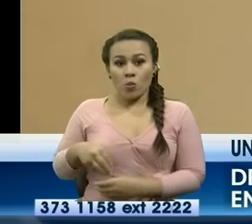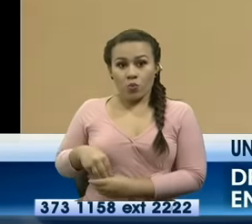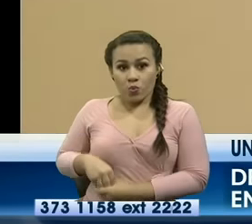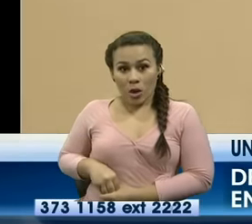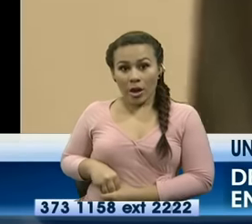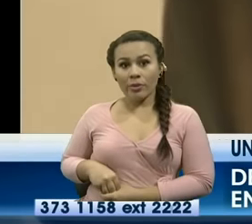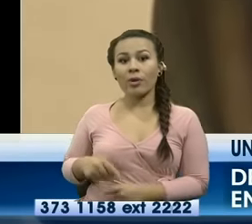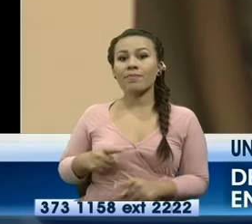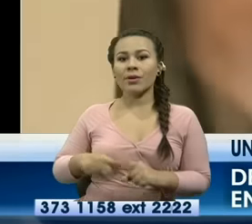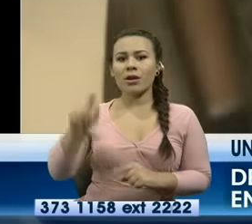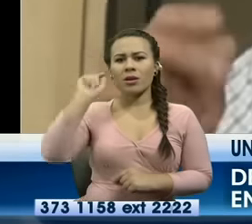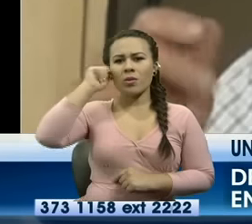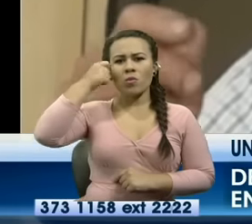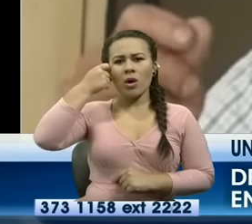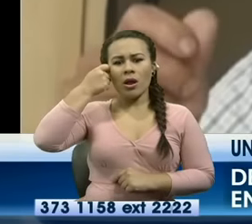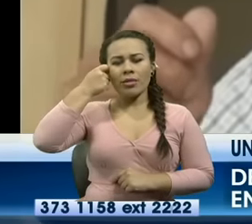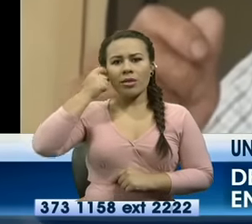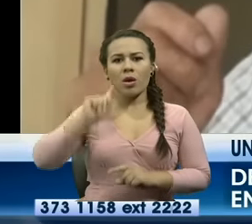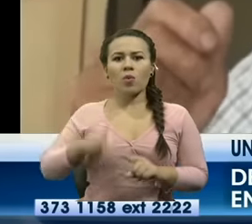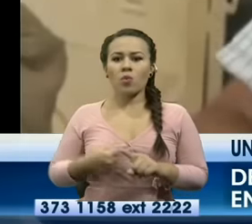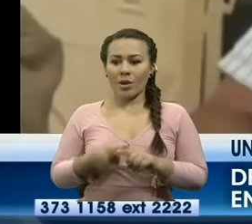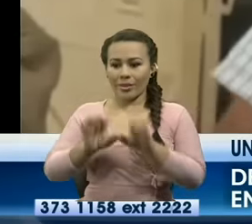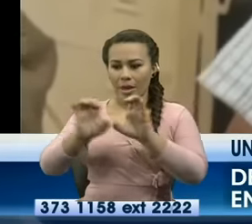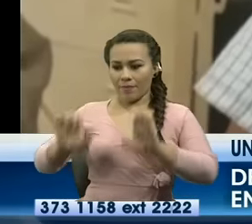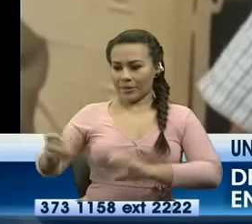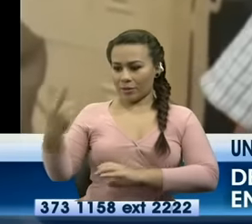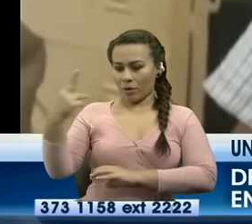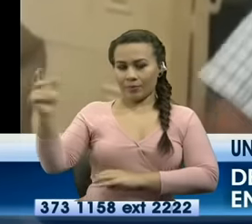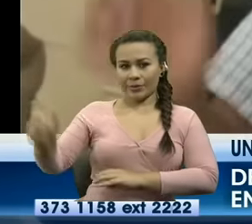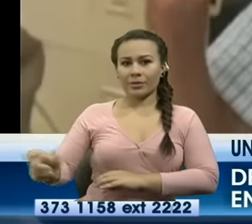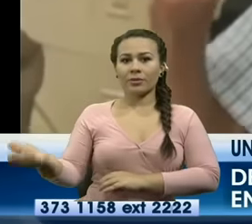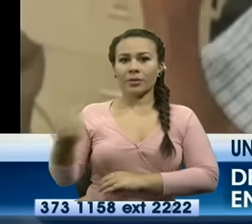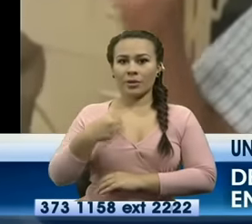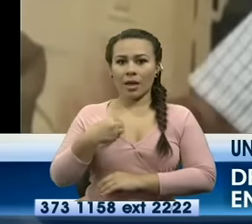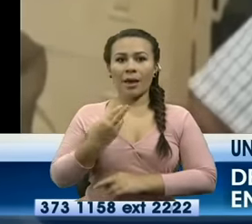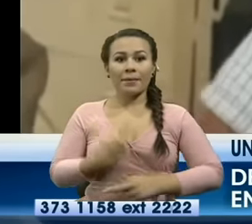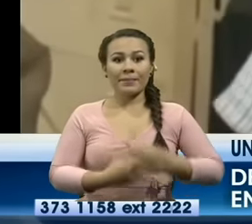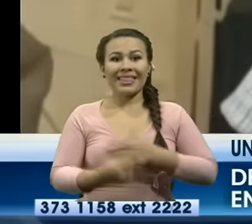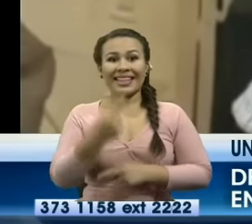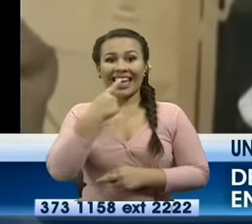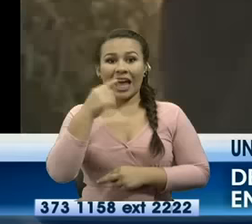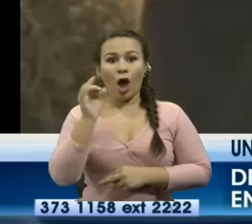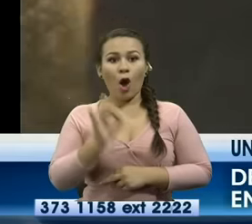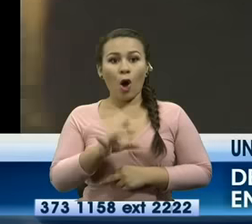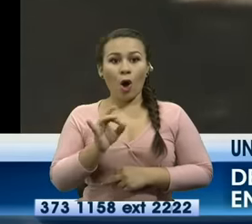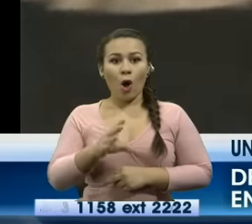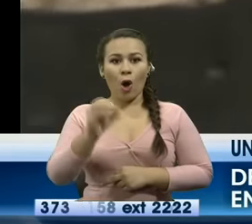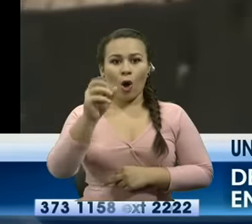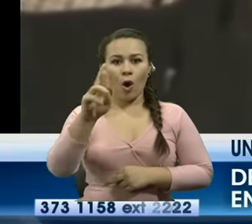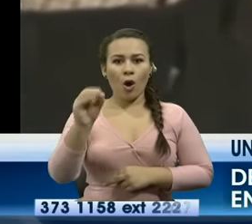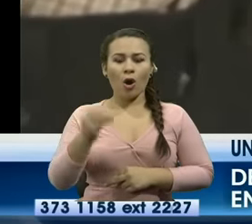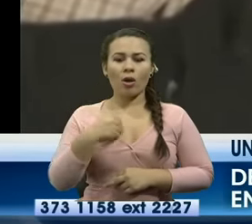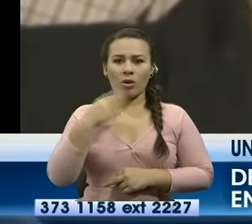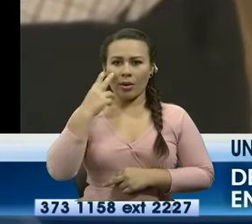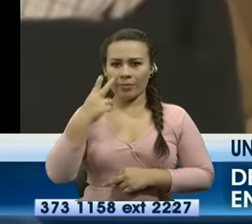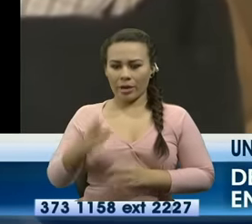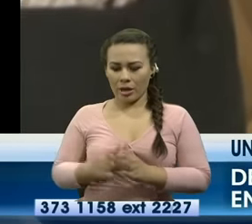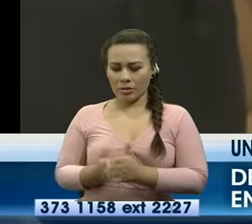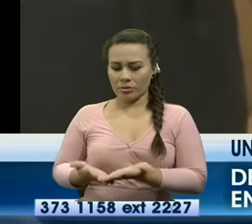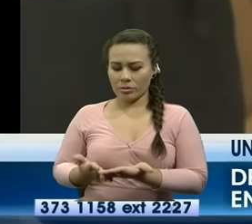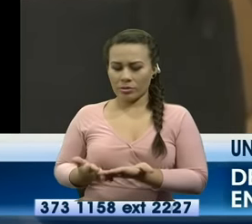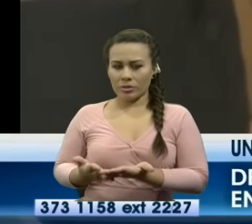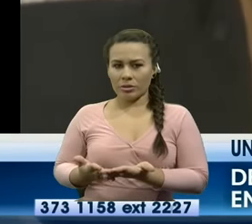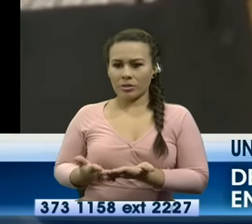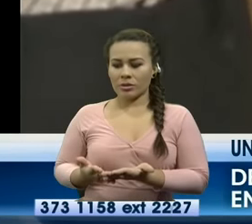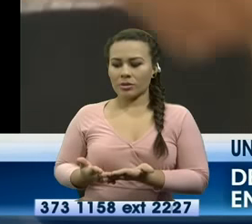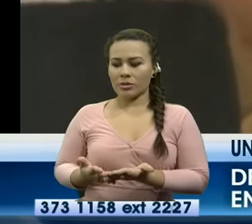pero luego recuerda que al salir de la entidad bancaria los desconocidos le ofrecieron vender oro el afectado asegura que tan pronto vio el sobre de papel